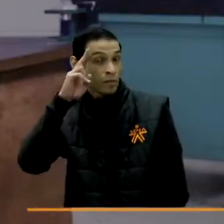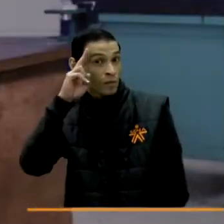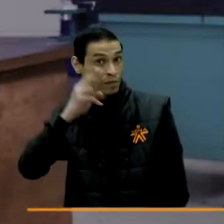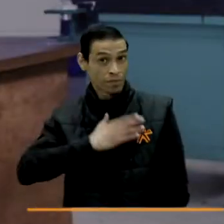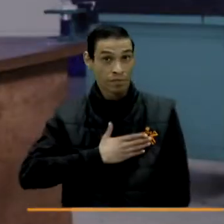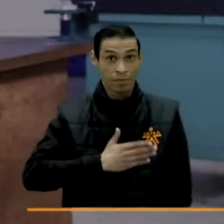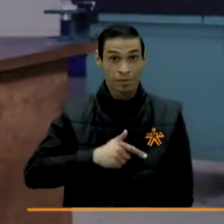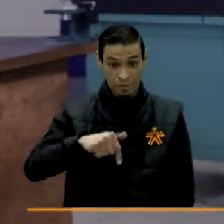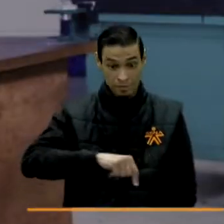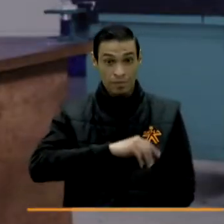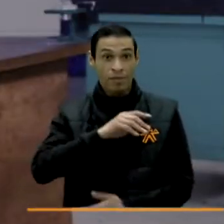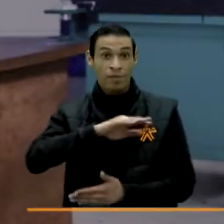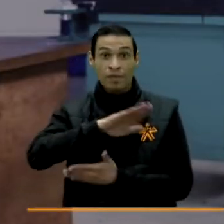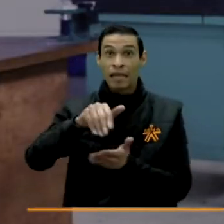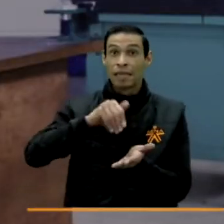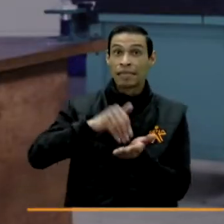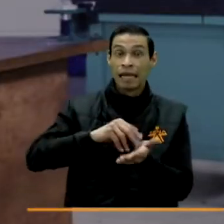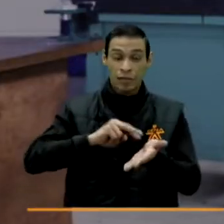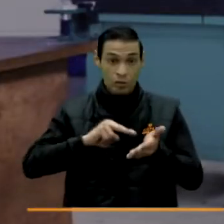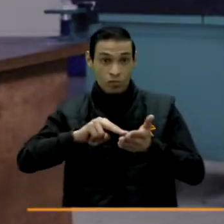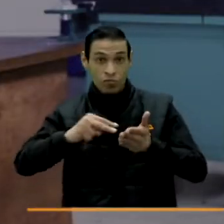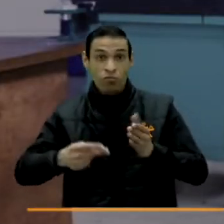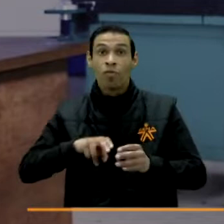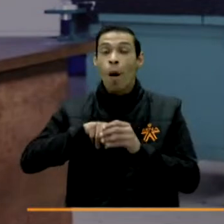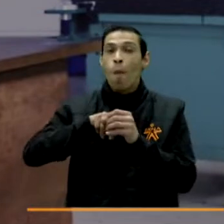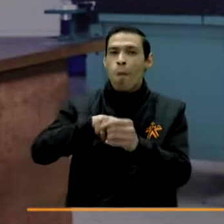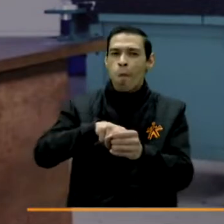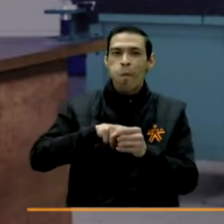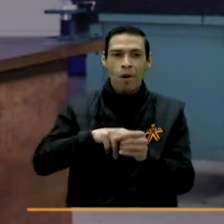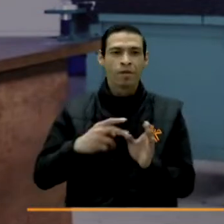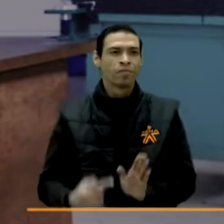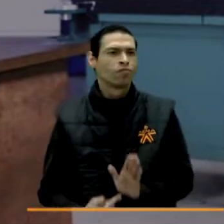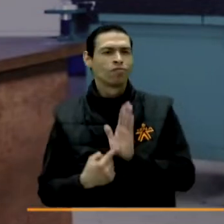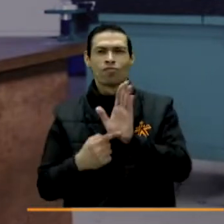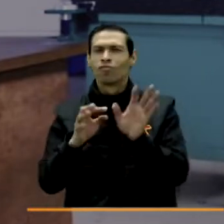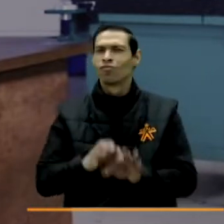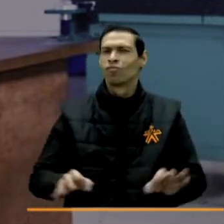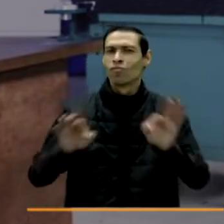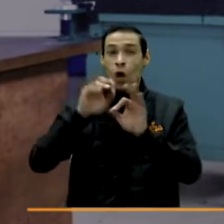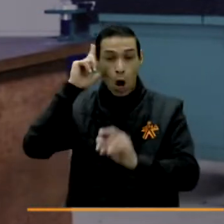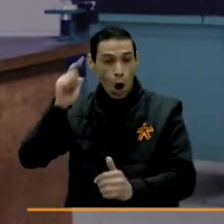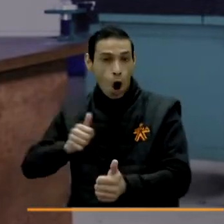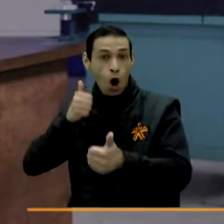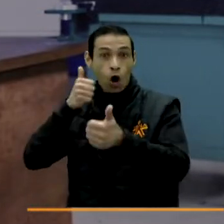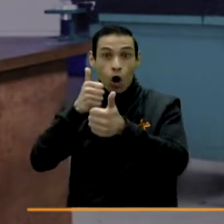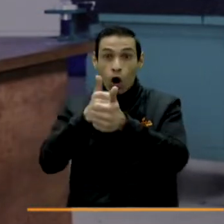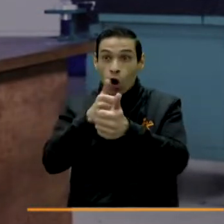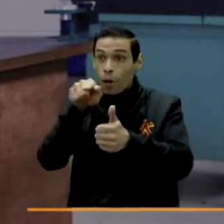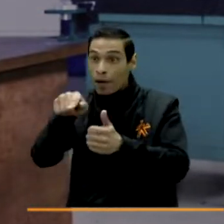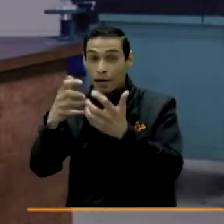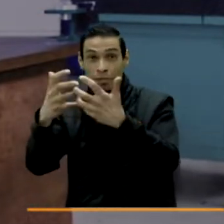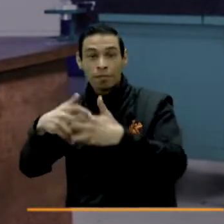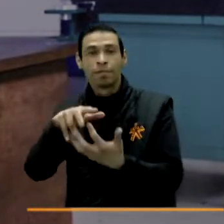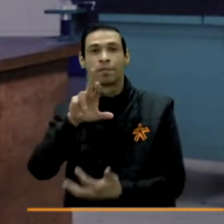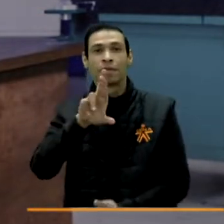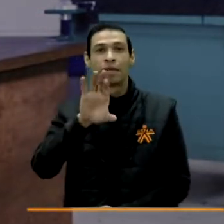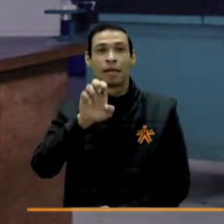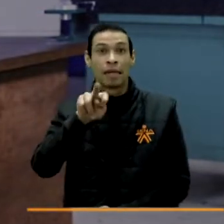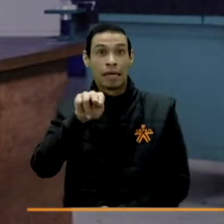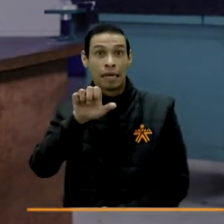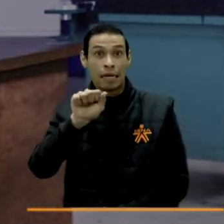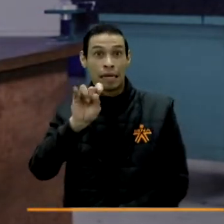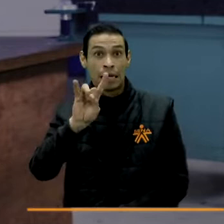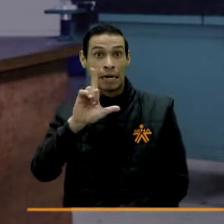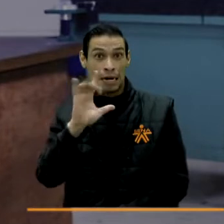Hola, bienvenidos. Nos encontramos desde el Centro de Tecnologías y del Transporte, evidenciando un importante convenio entre el CENA y la Renault.